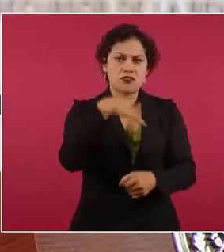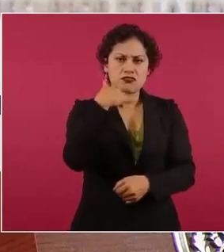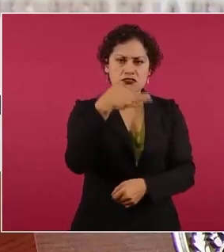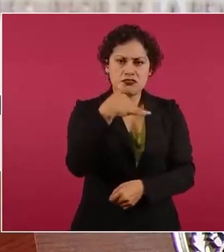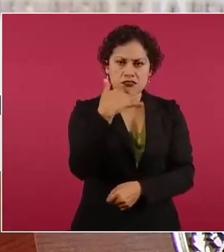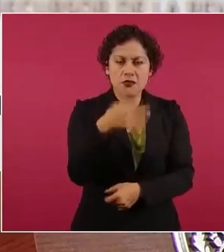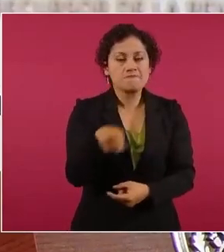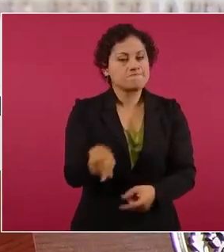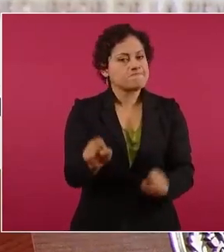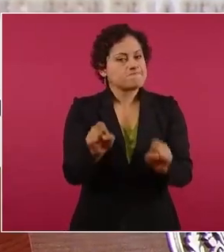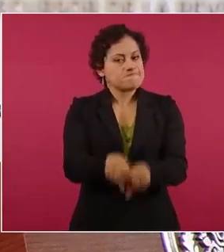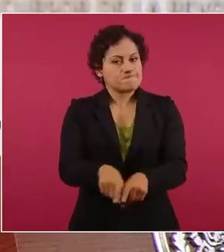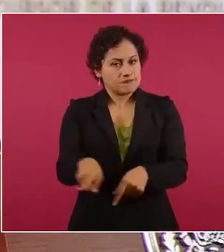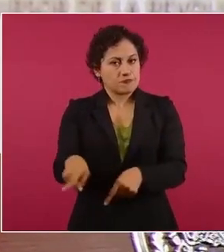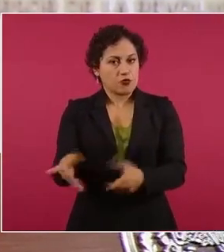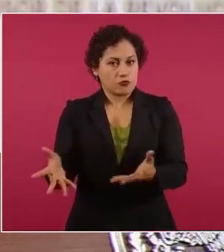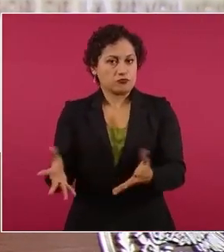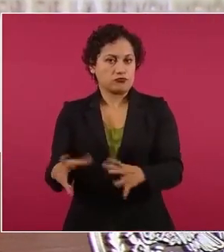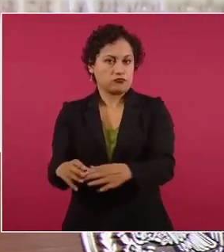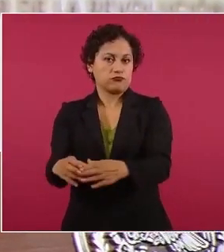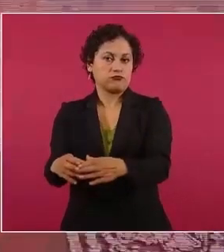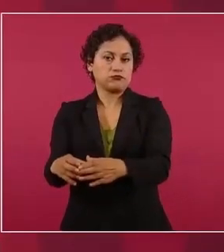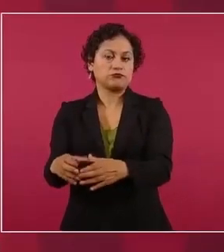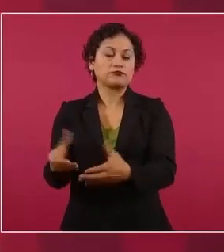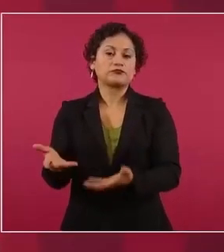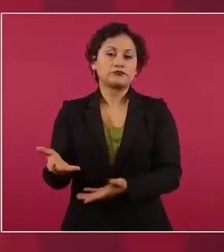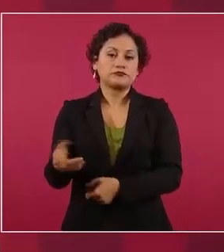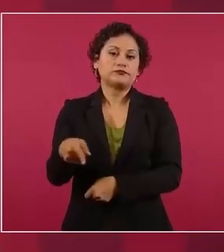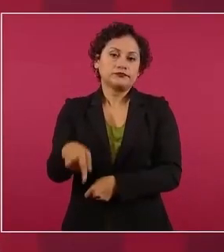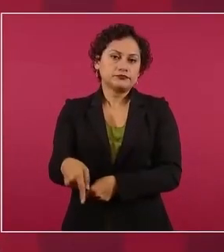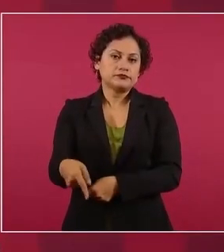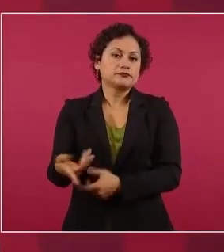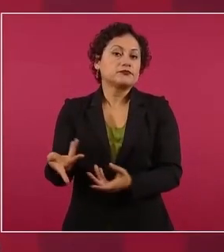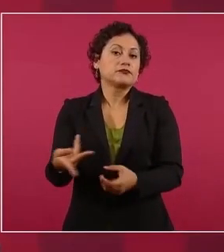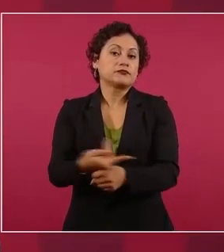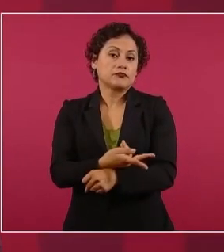al grado que violan la ley